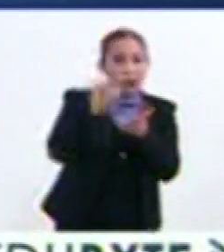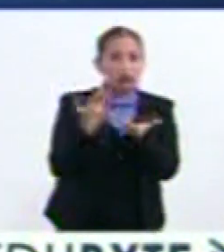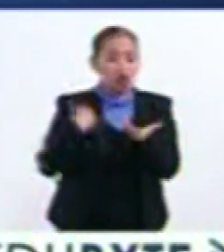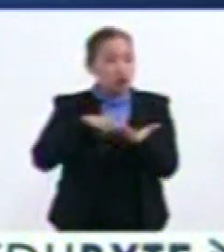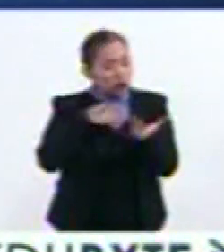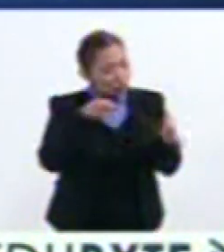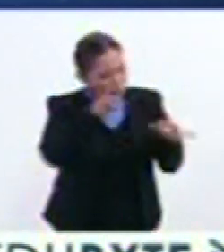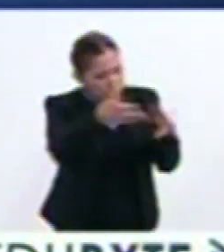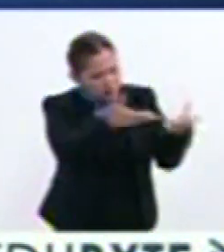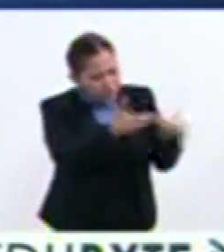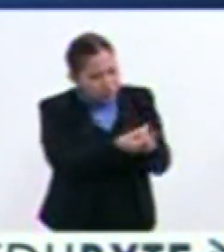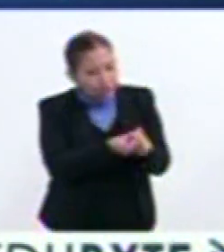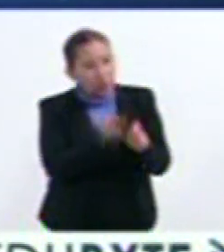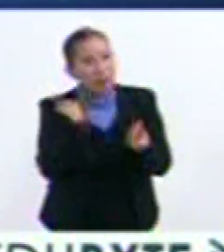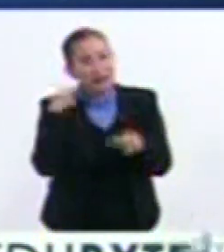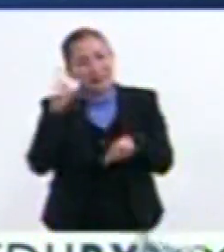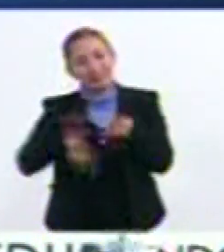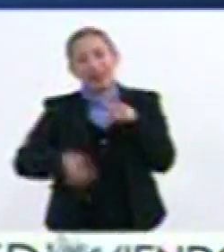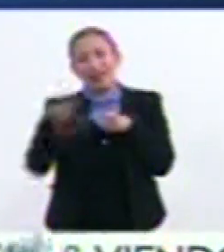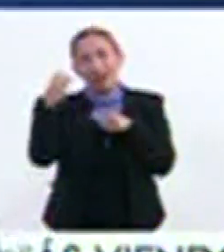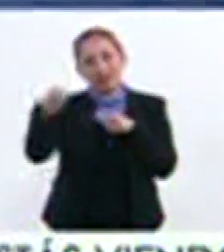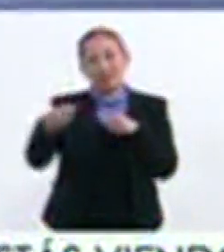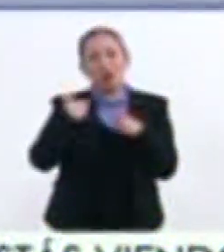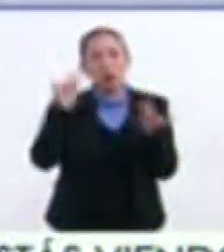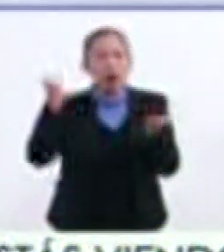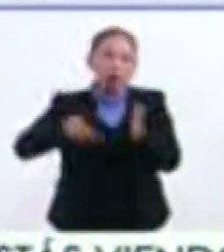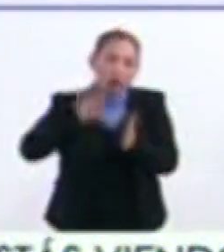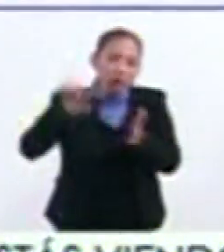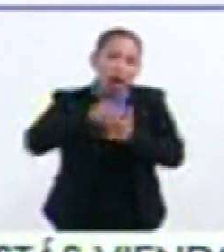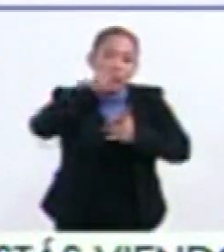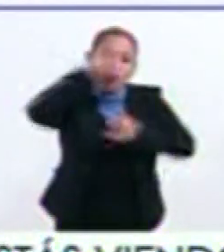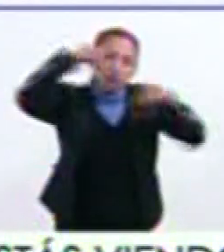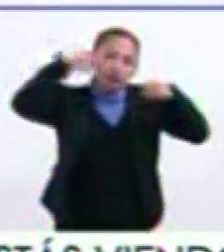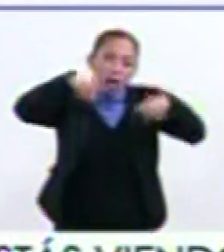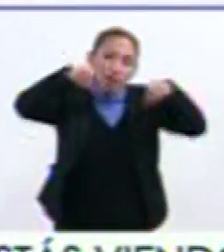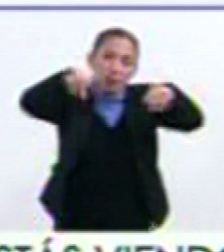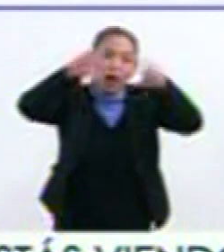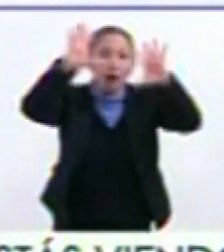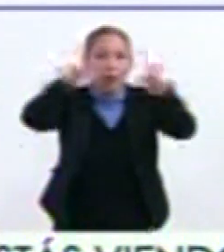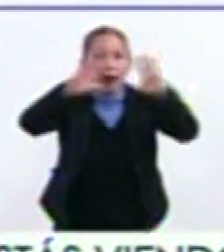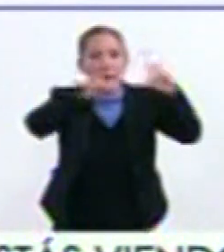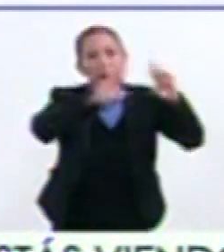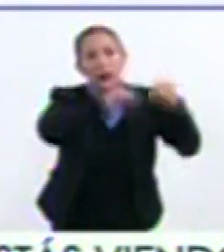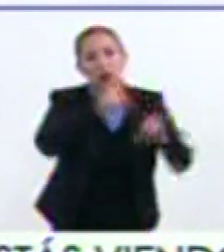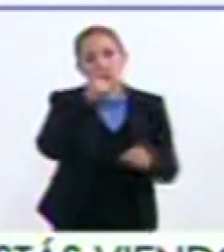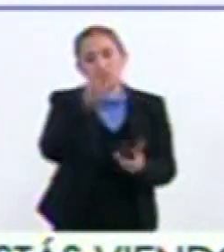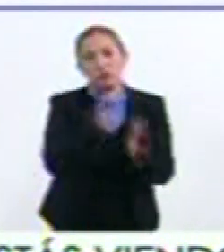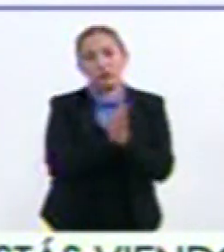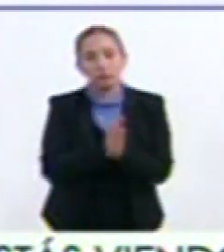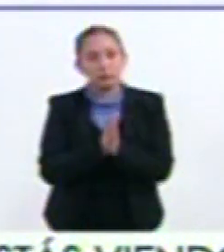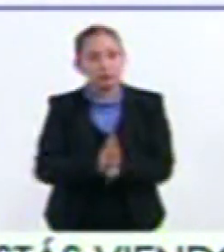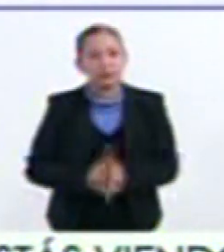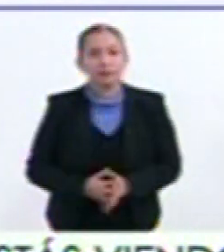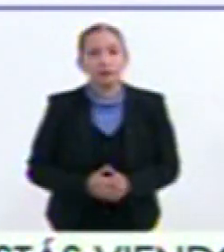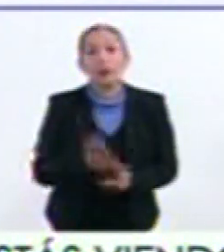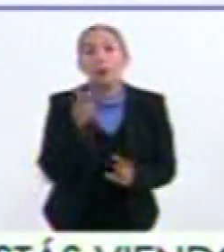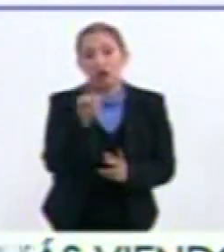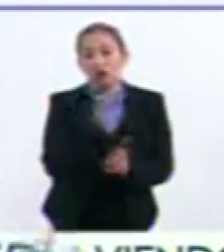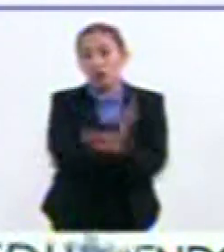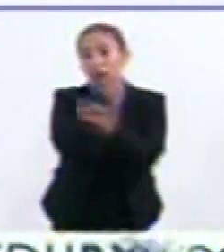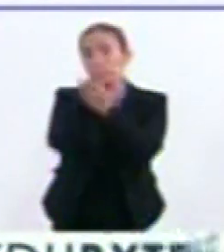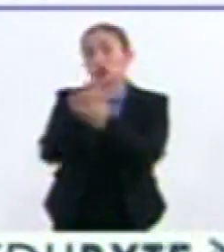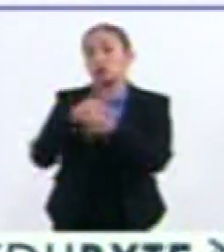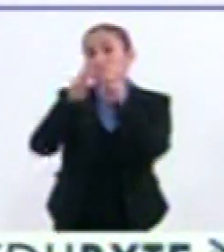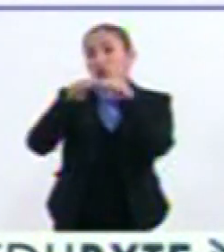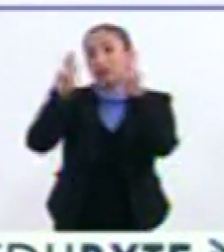Trabajemos por Atacar primeramente Esa contaminación Lumínica Apagando más las luces Por eso nos fuimos A Nueva